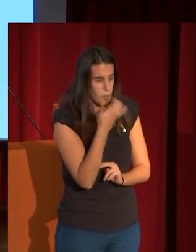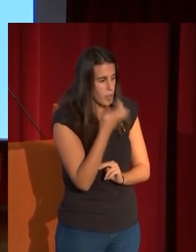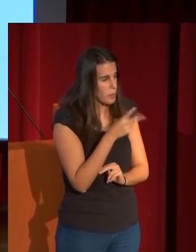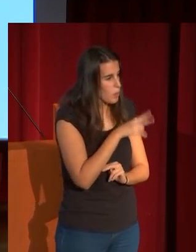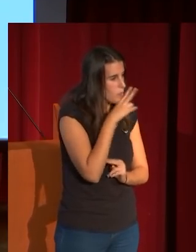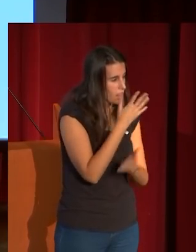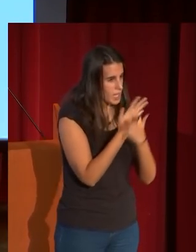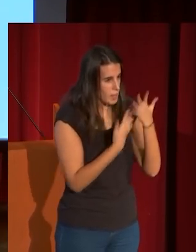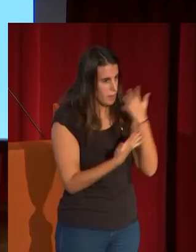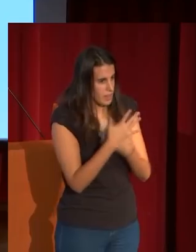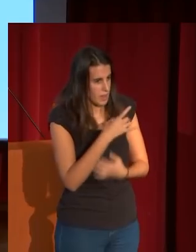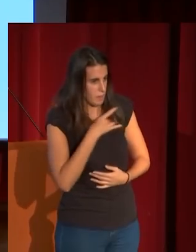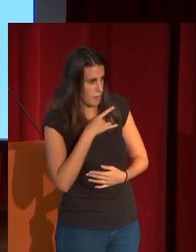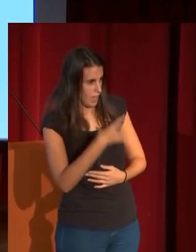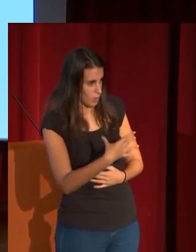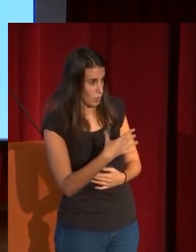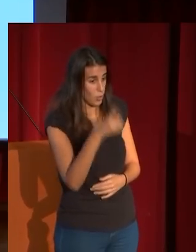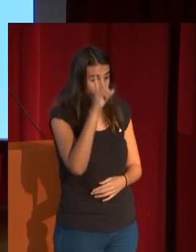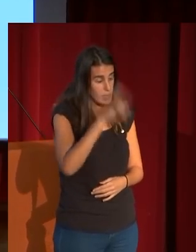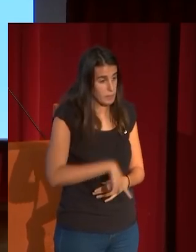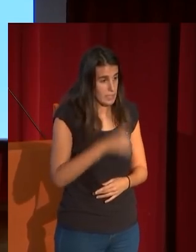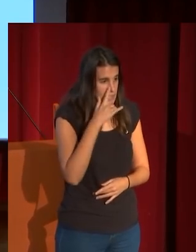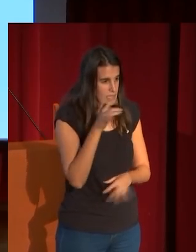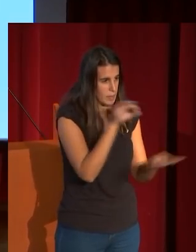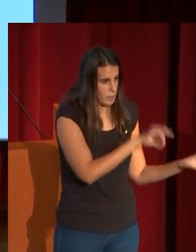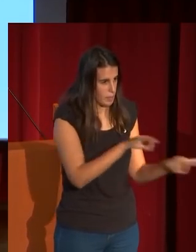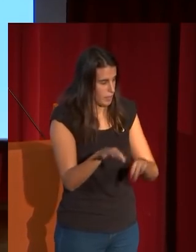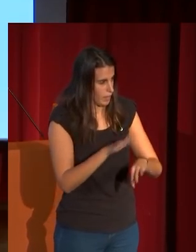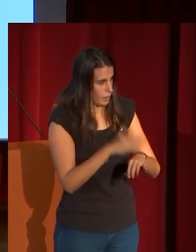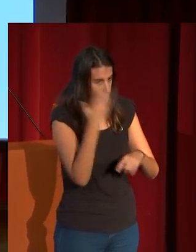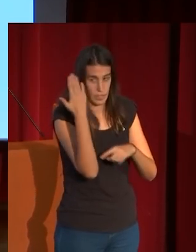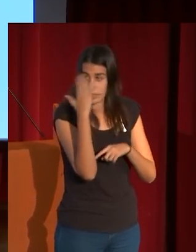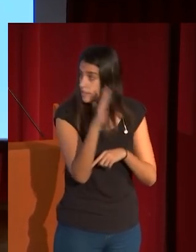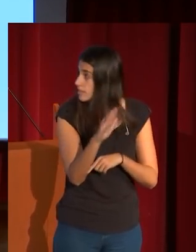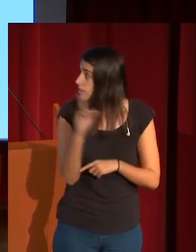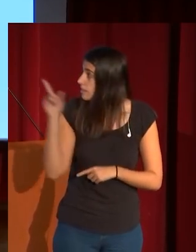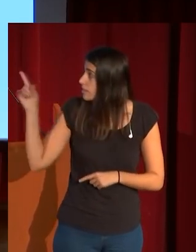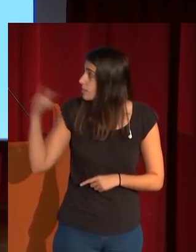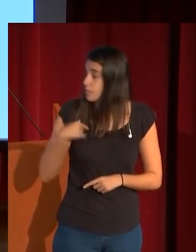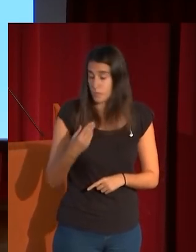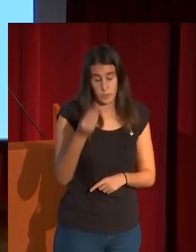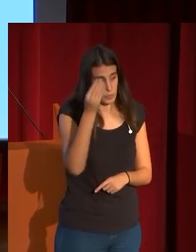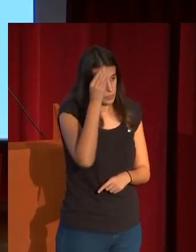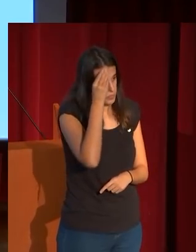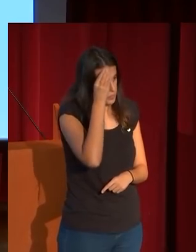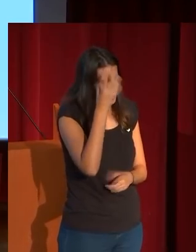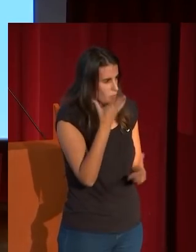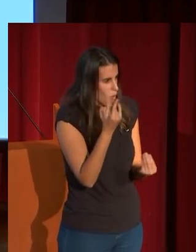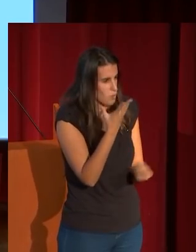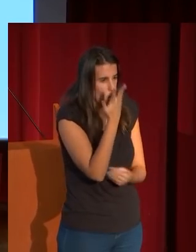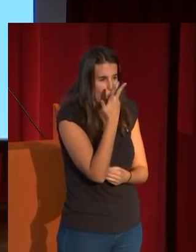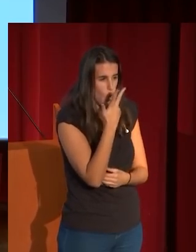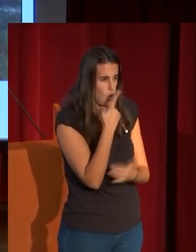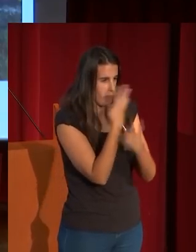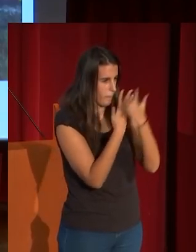blanco desleídos o sobre la preparación visible también estos otros que nos dan idea de la riqueza del cromatismo